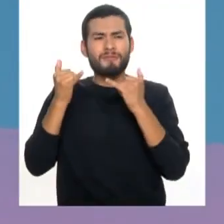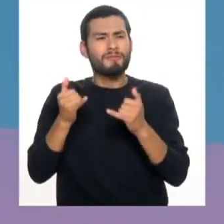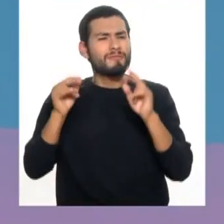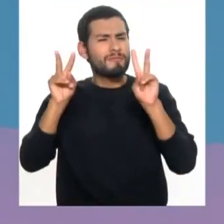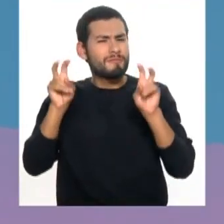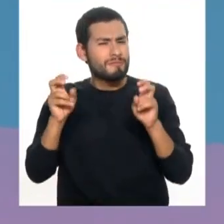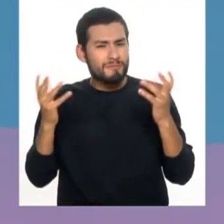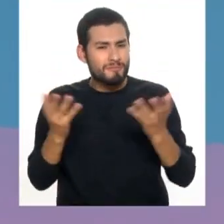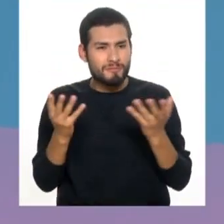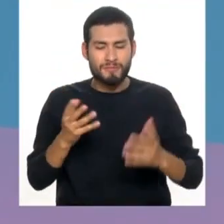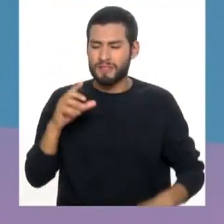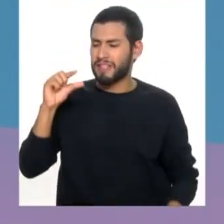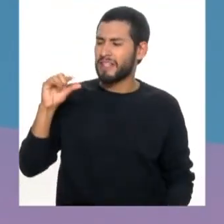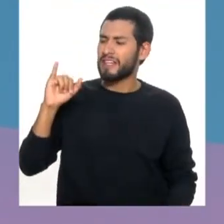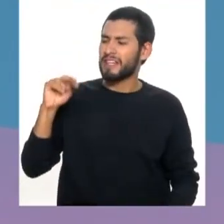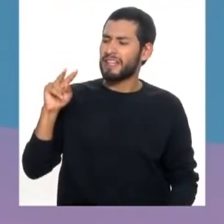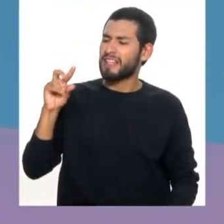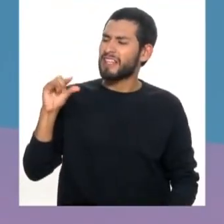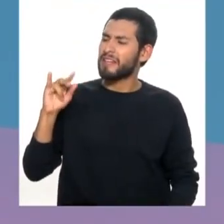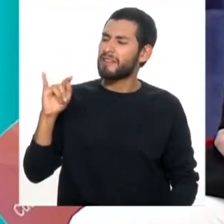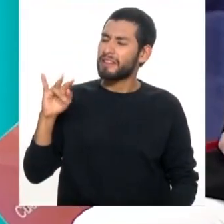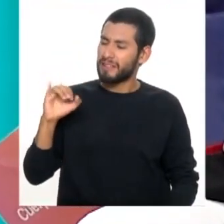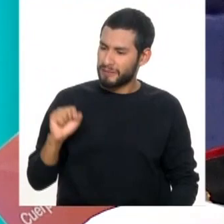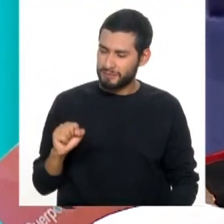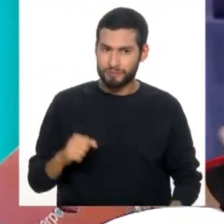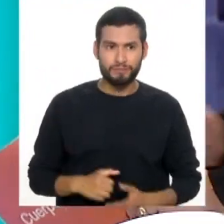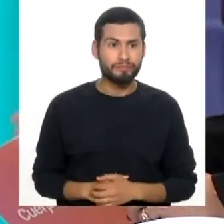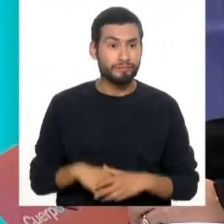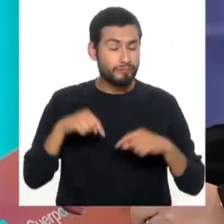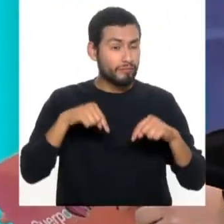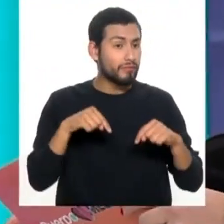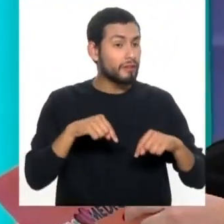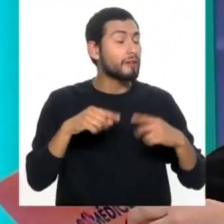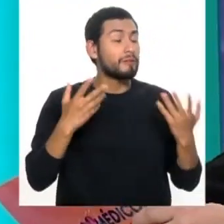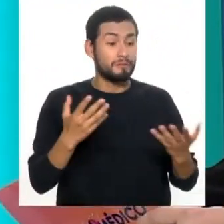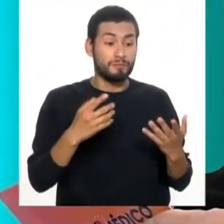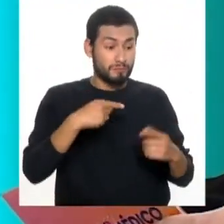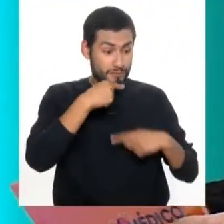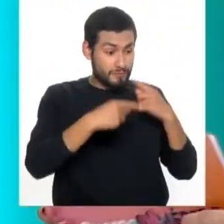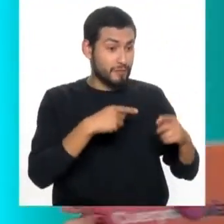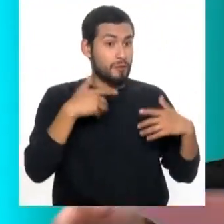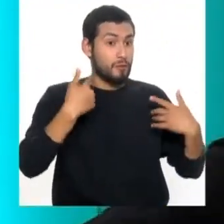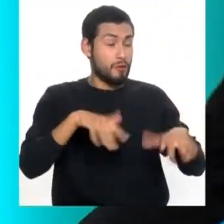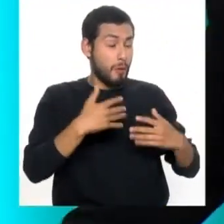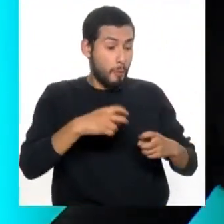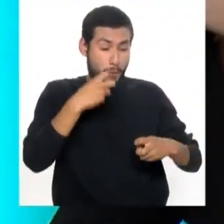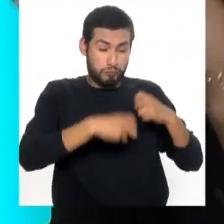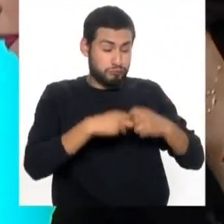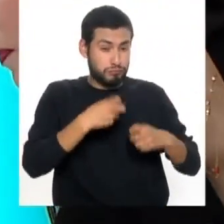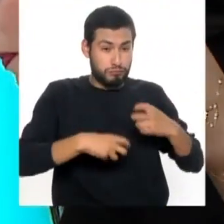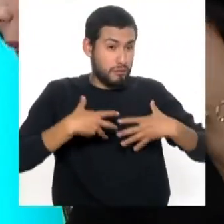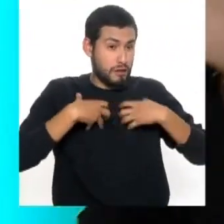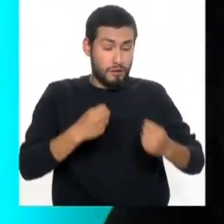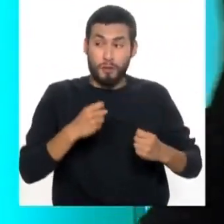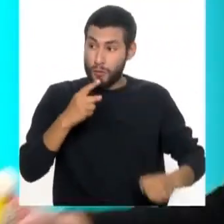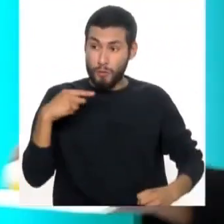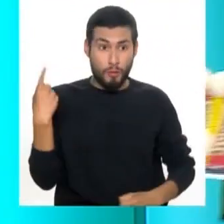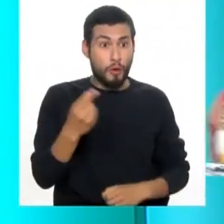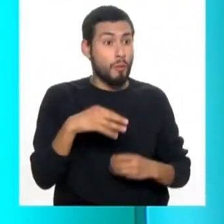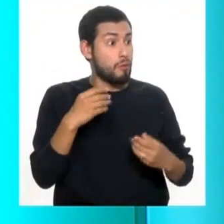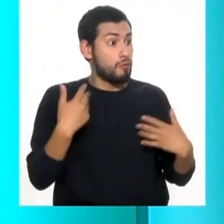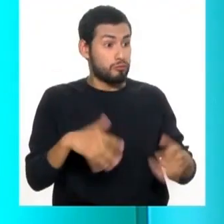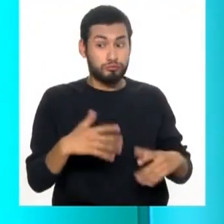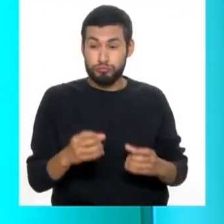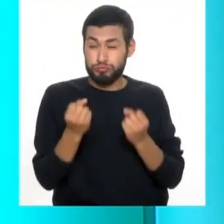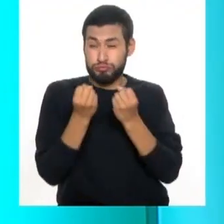tocar la gingivitis. Hoy día vamos a estar en tu salsa hablando de este prevalente problema de salud pública porque más de la